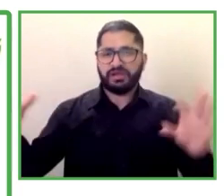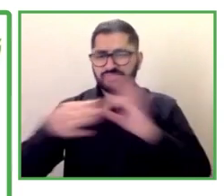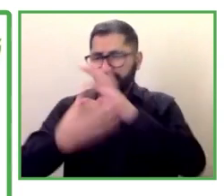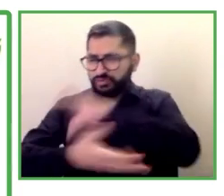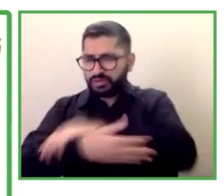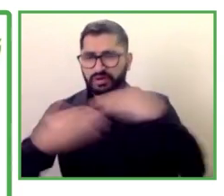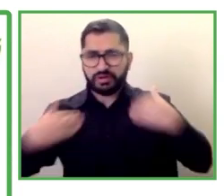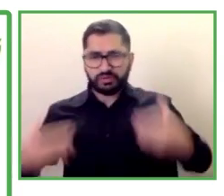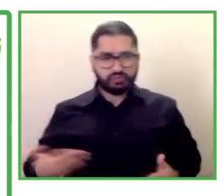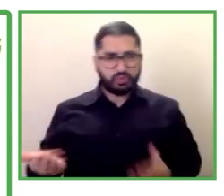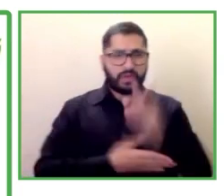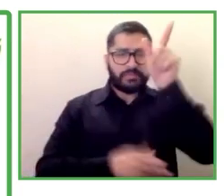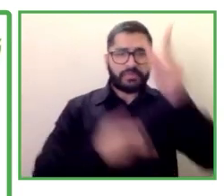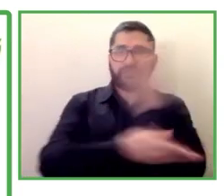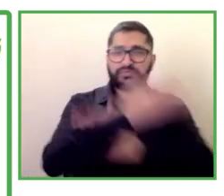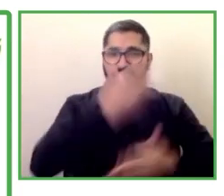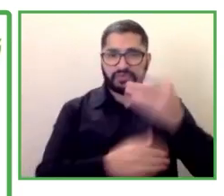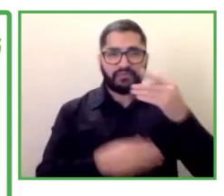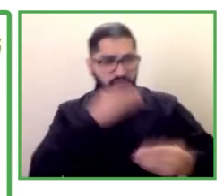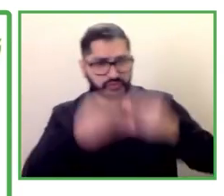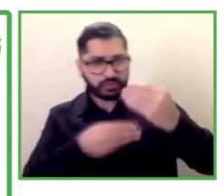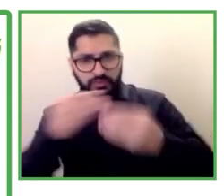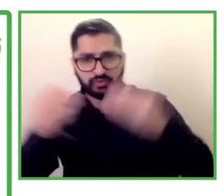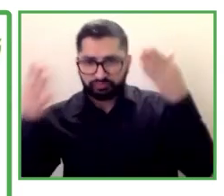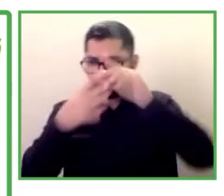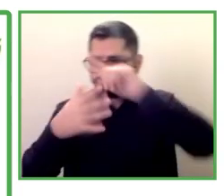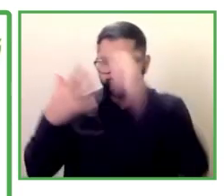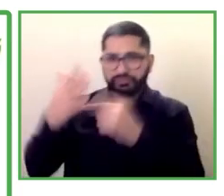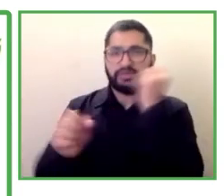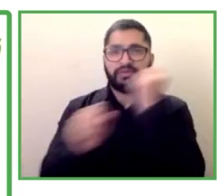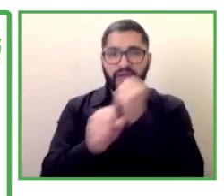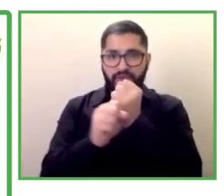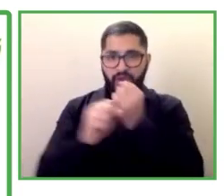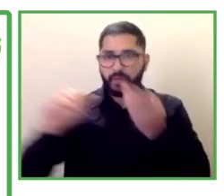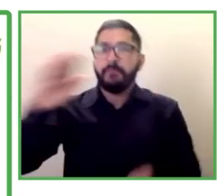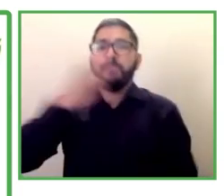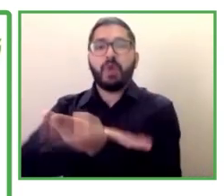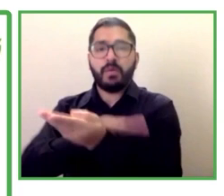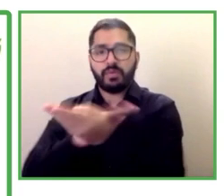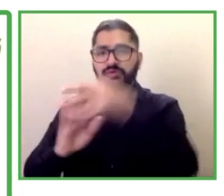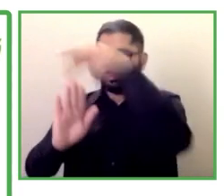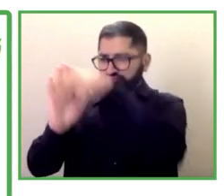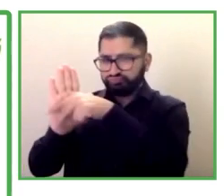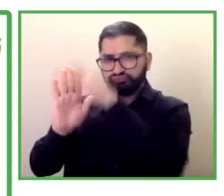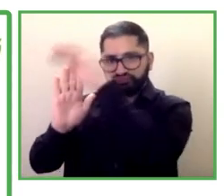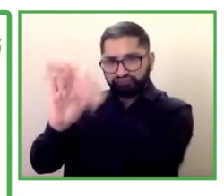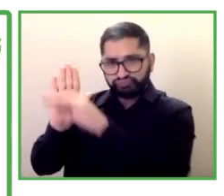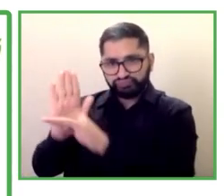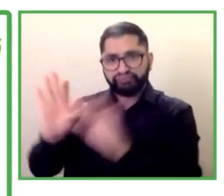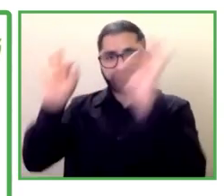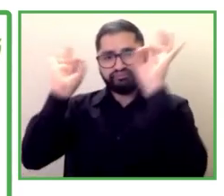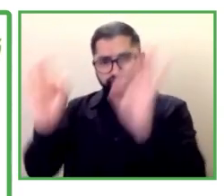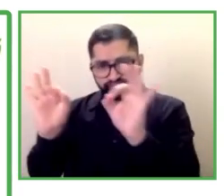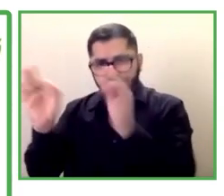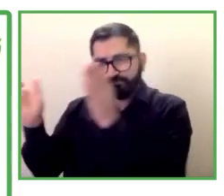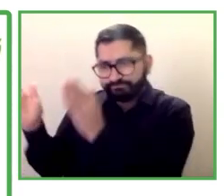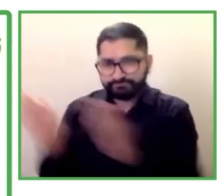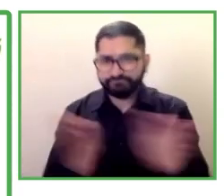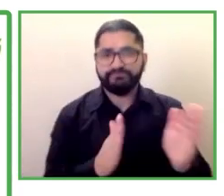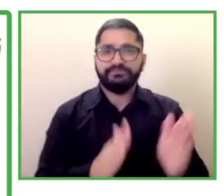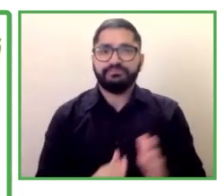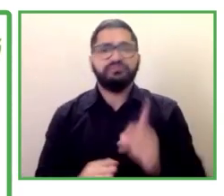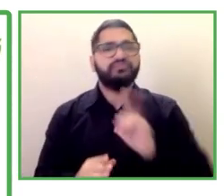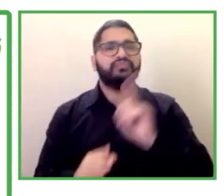realizamos se encuentran las de la propuesta y elaboración de normativa en materia de igualdad de oportunidades no discriminación y accesibilidad universal